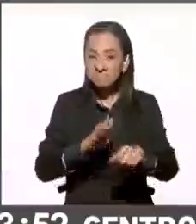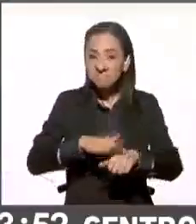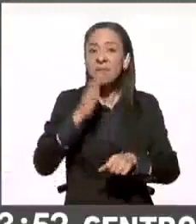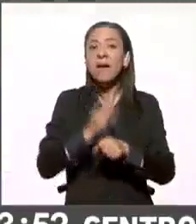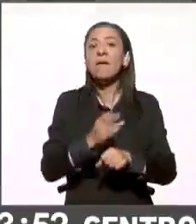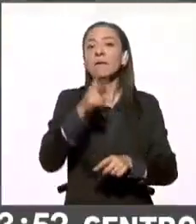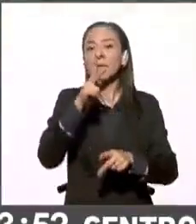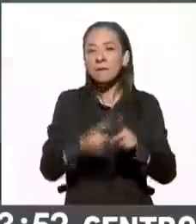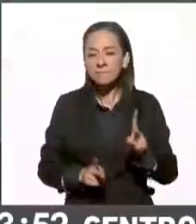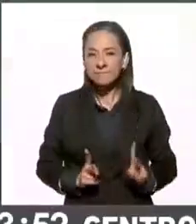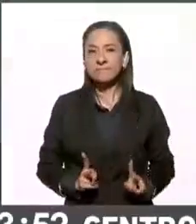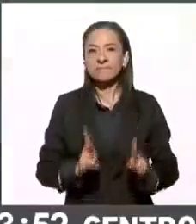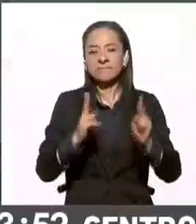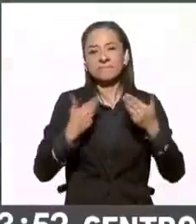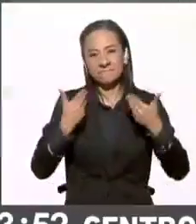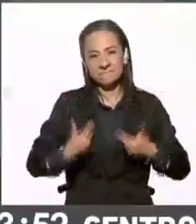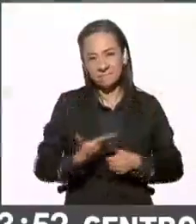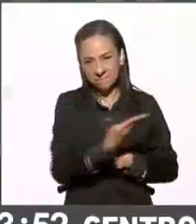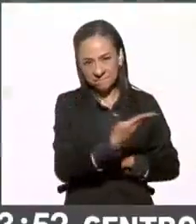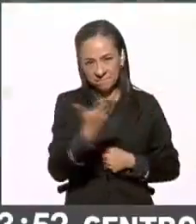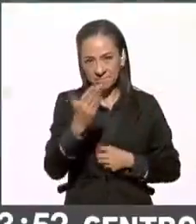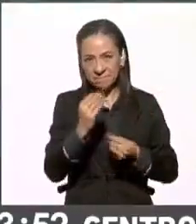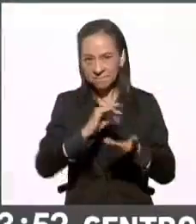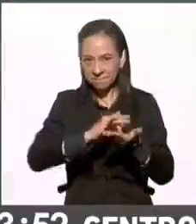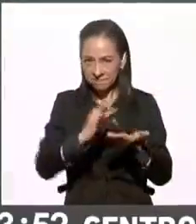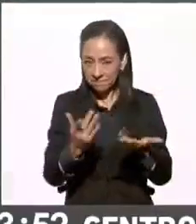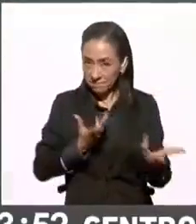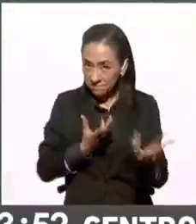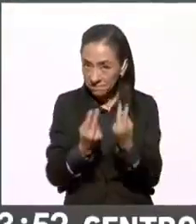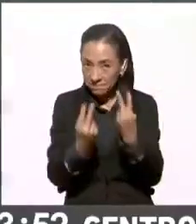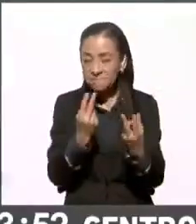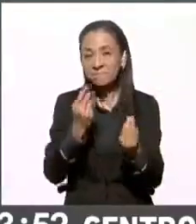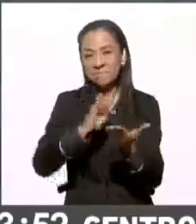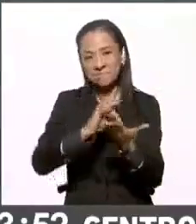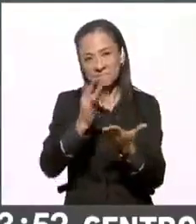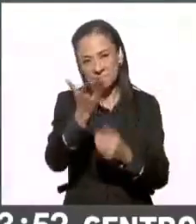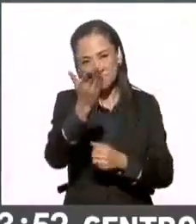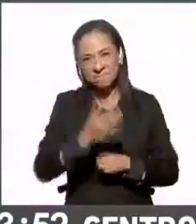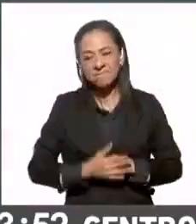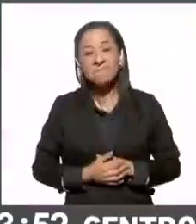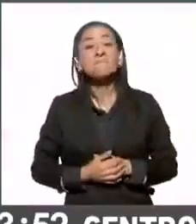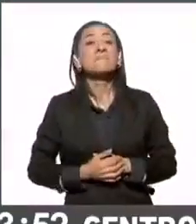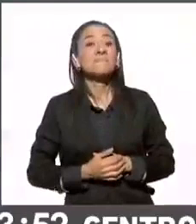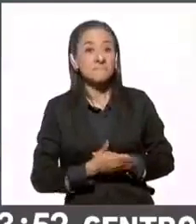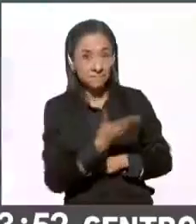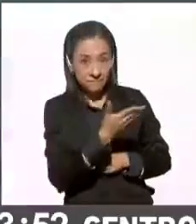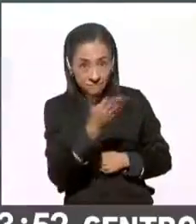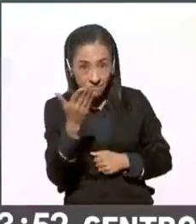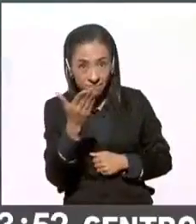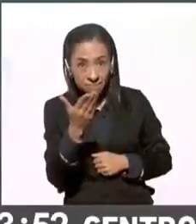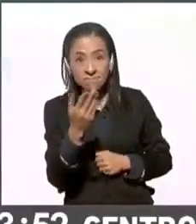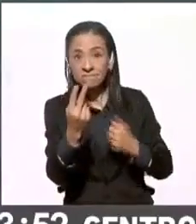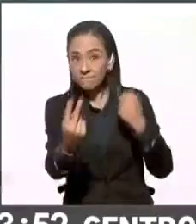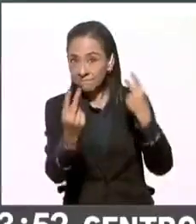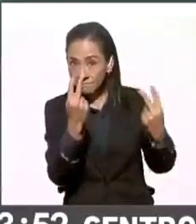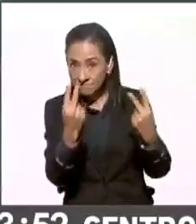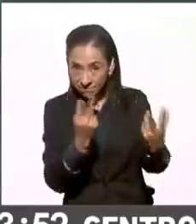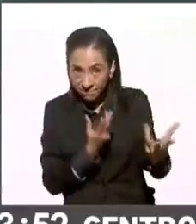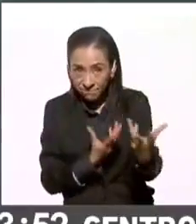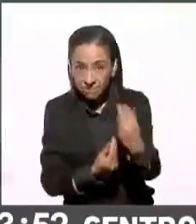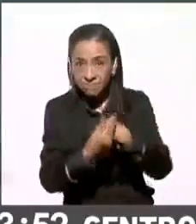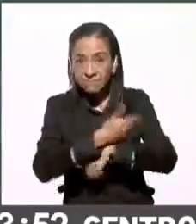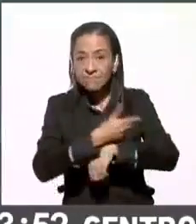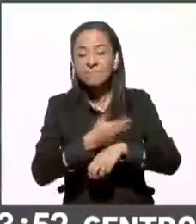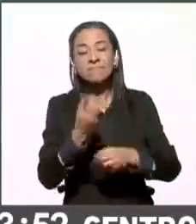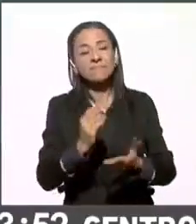pausa de mi parte muchísimas gracias gracias por acompañarnos y pues muchísimas gracias a ustedes que nos acompañaron sin